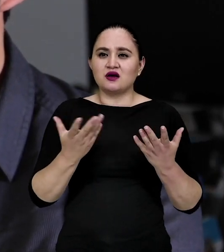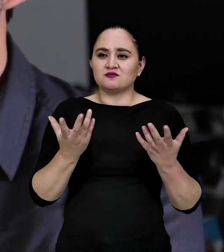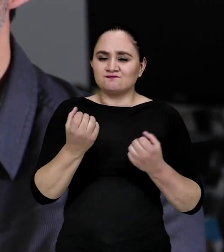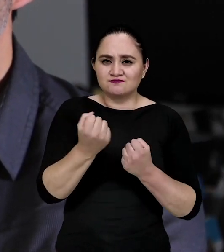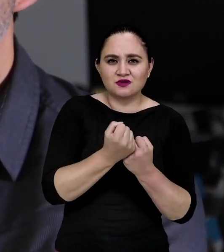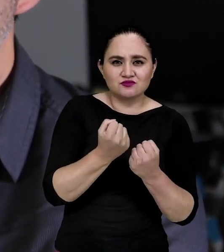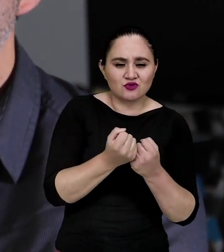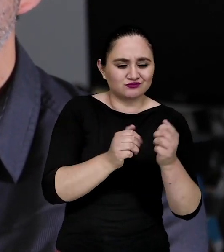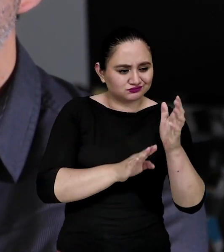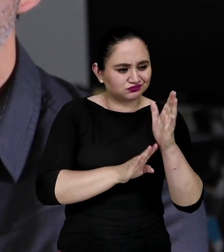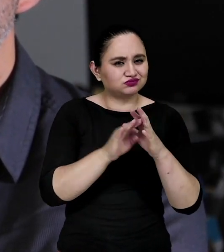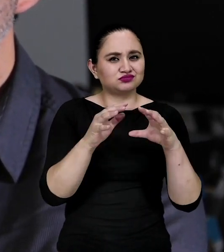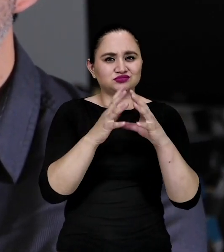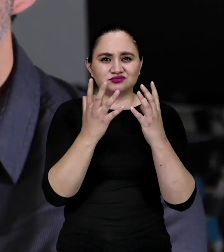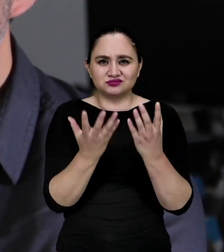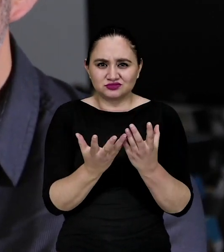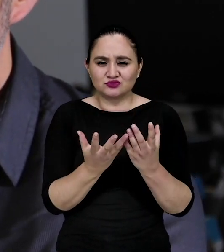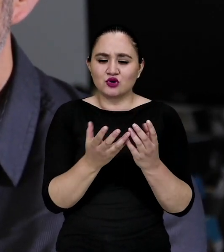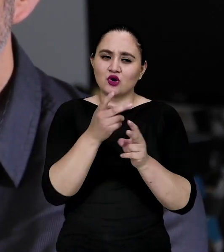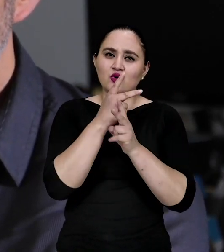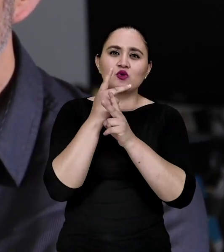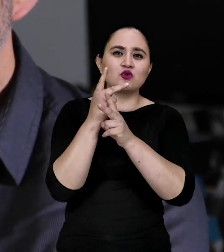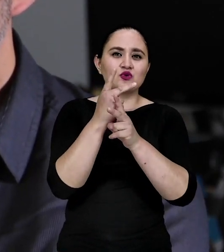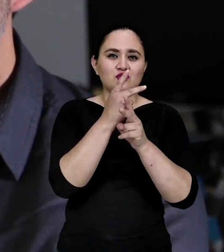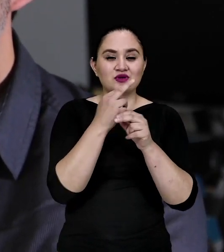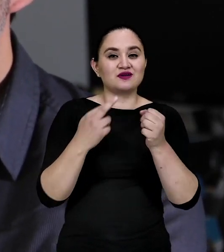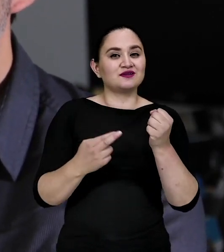Hacer algo para la conservación de los recursos naturales